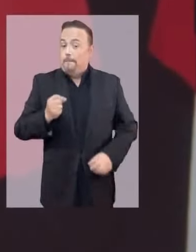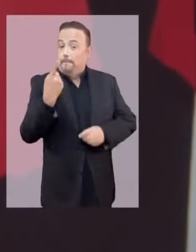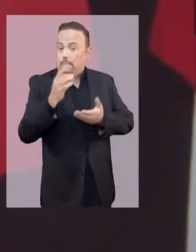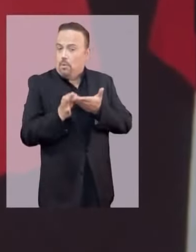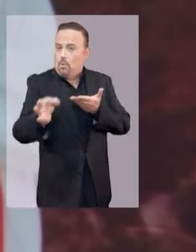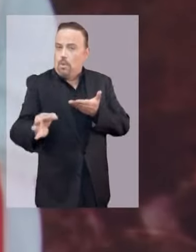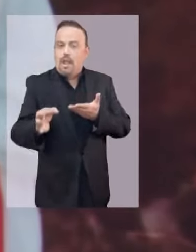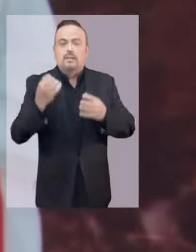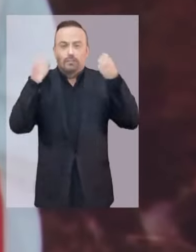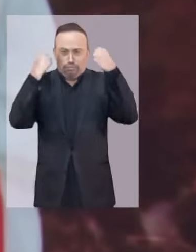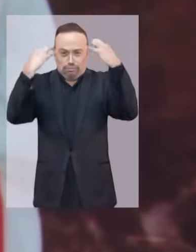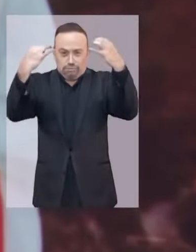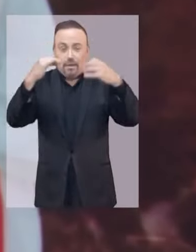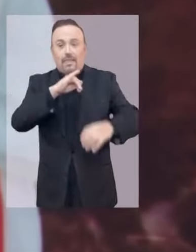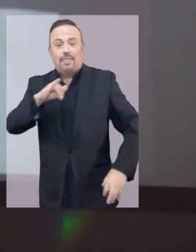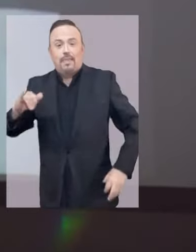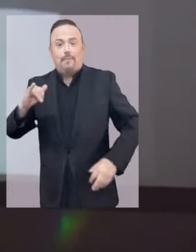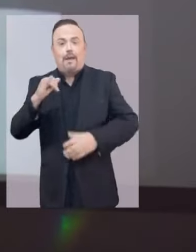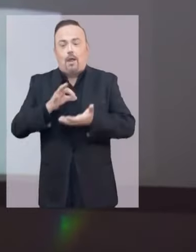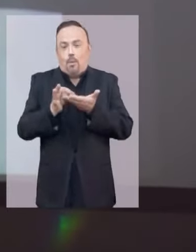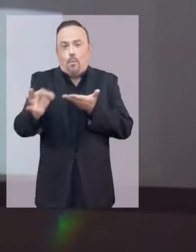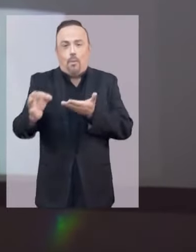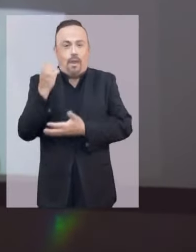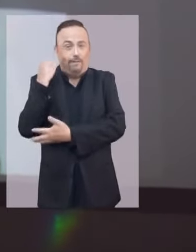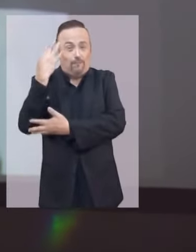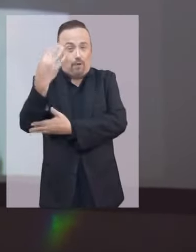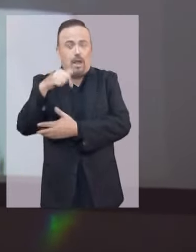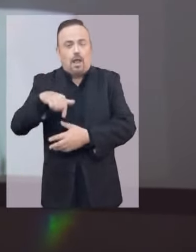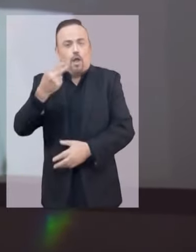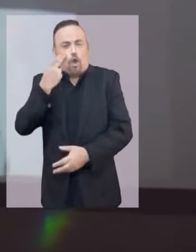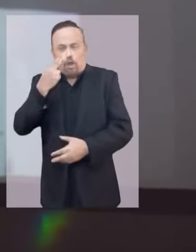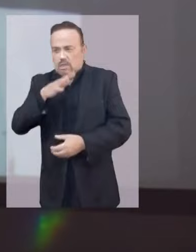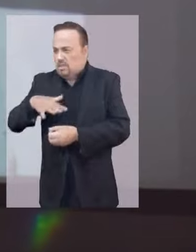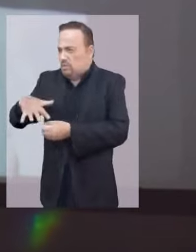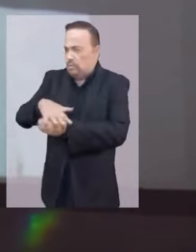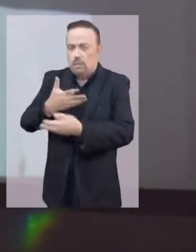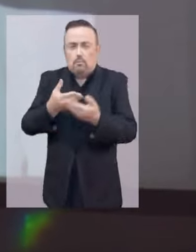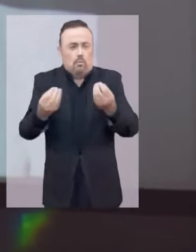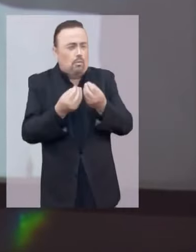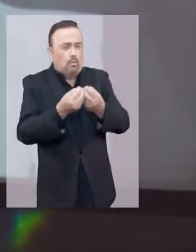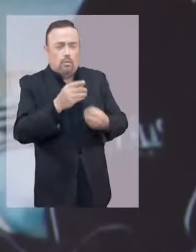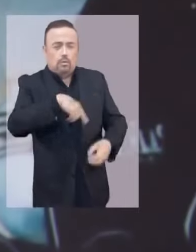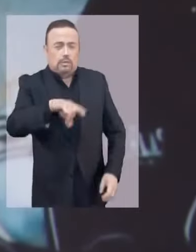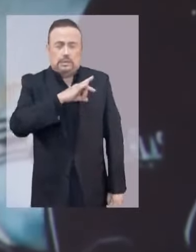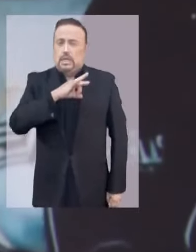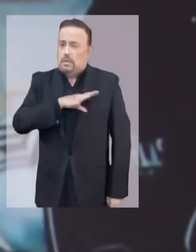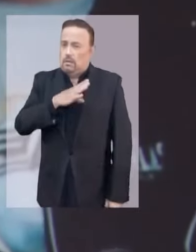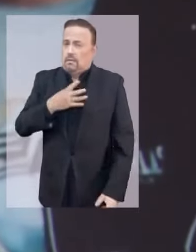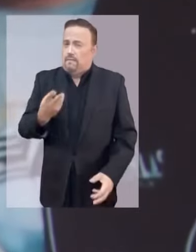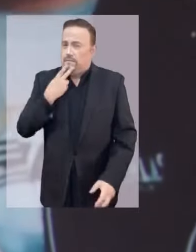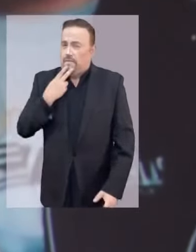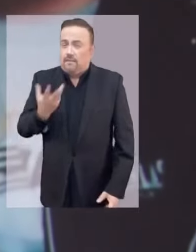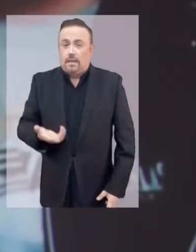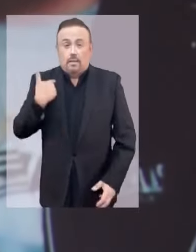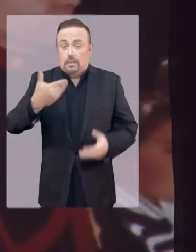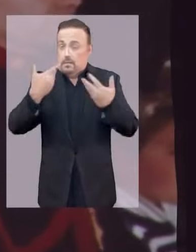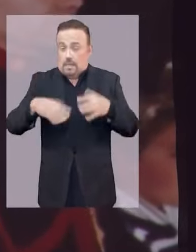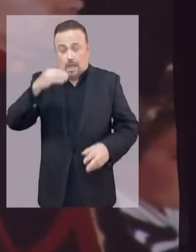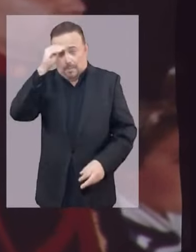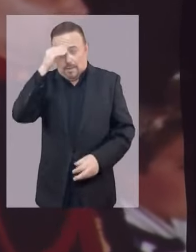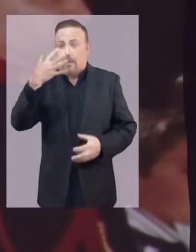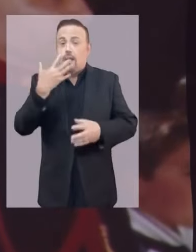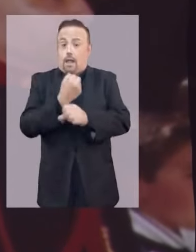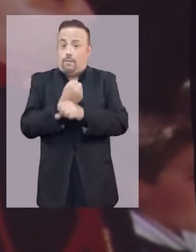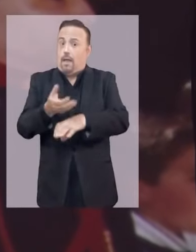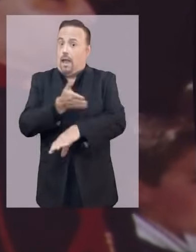en comuna de Las Cisternas, después en la comuna del Bosque. Ahí conocí la realidad, la que viven miles y miles de chilenos. He pasado por todas. Fui